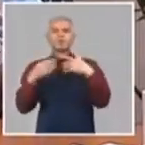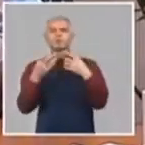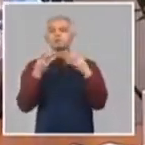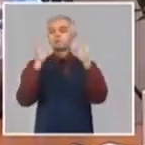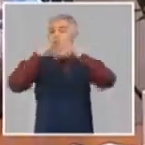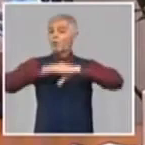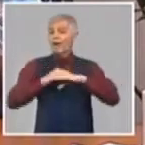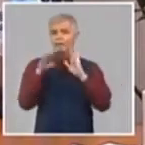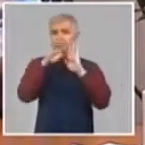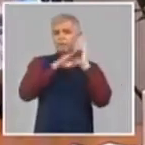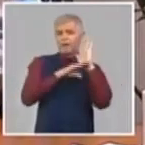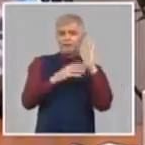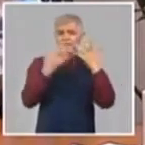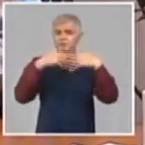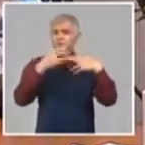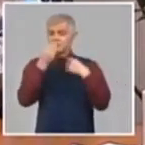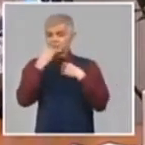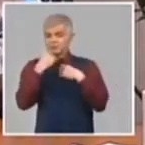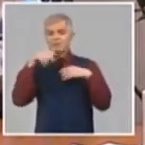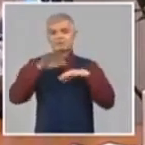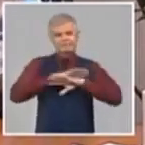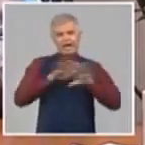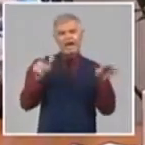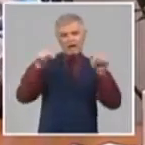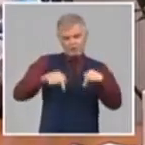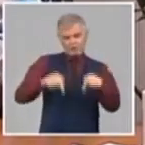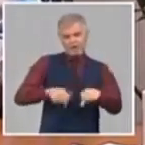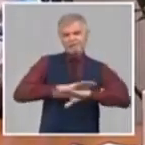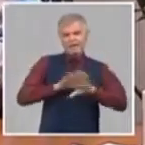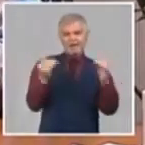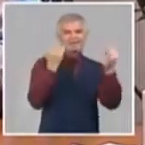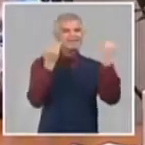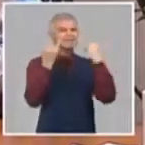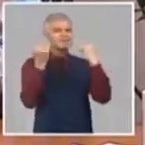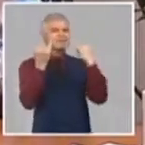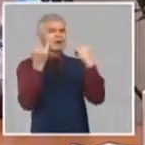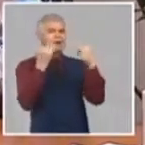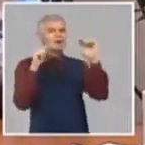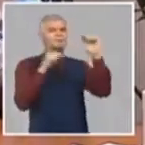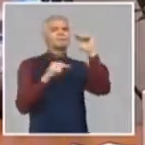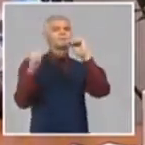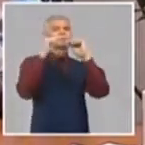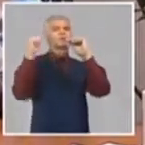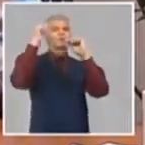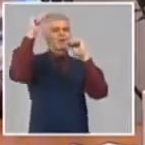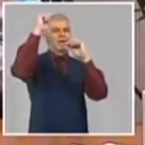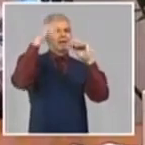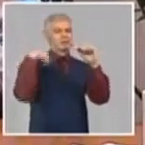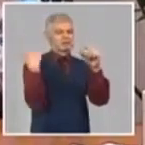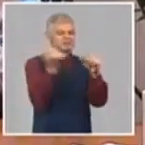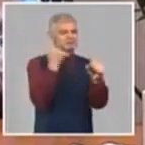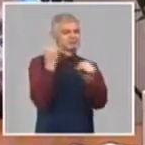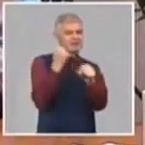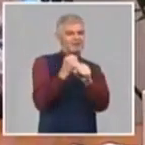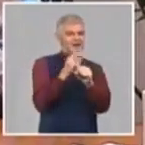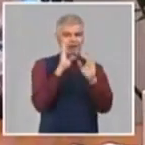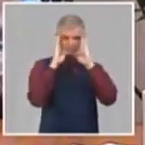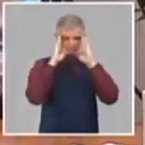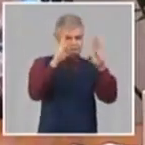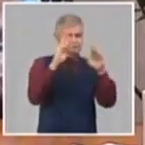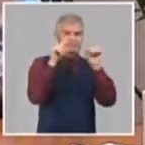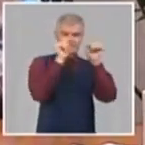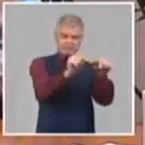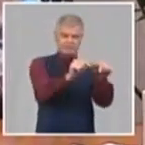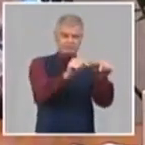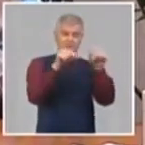ya hoy nosotros hemos identificado nuestras prioridades y estamos trabajando en ese sentido. Ahora, con todos